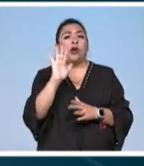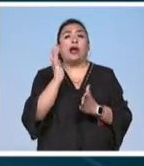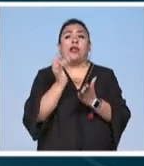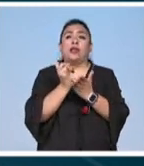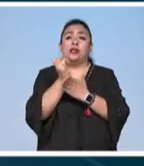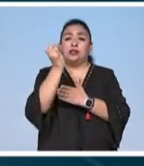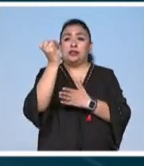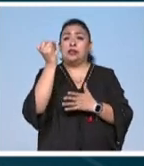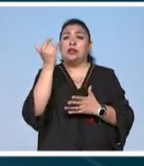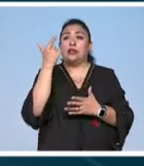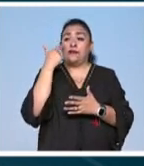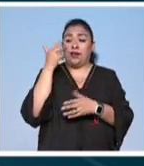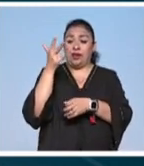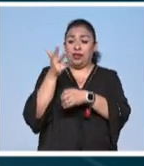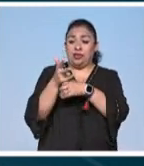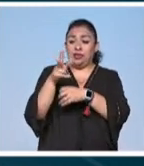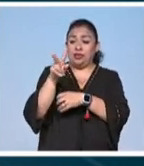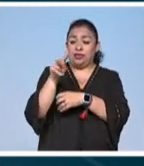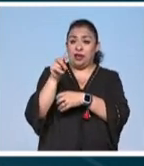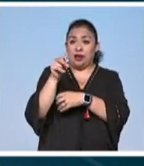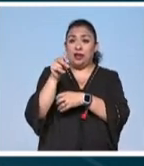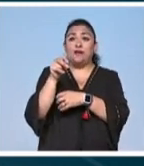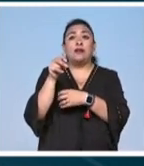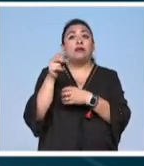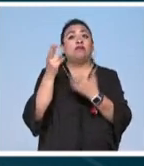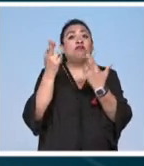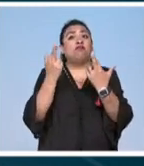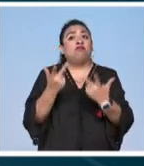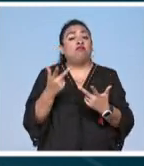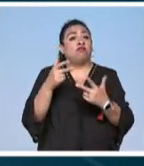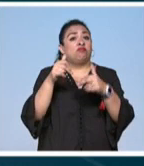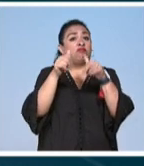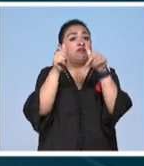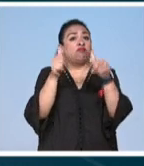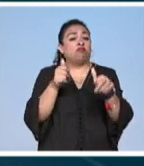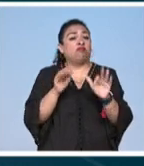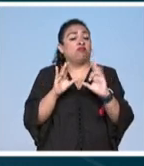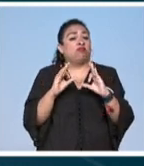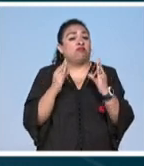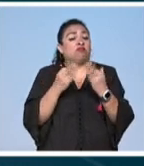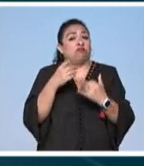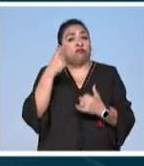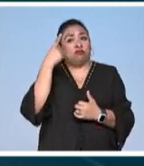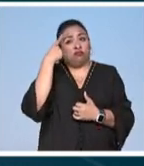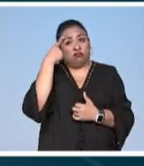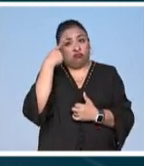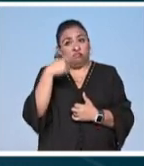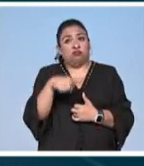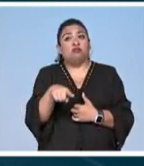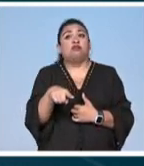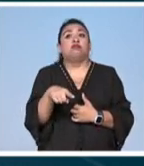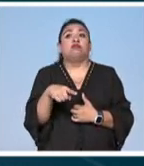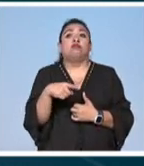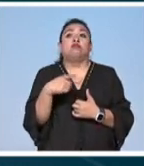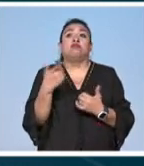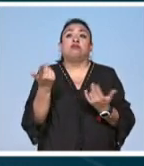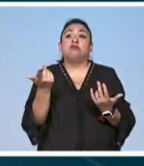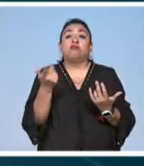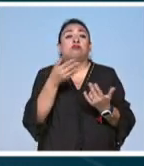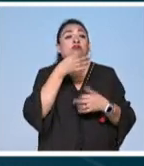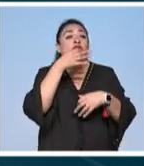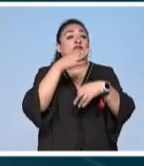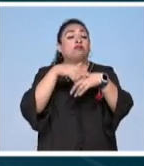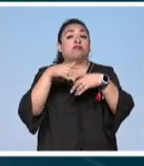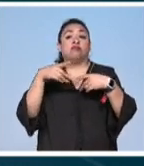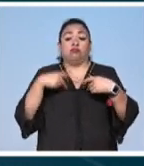frente a las cámaras de televisión destruir su obra figurativa para dar para anunciar al público